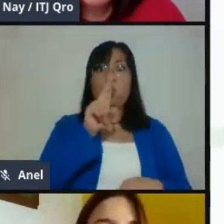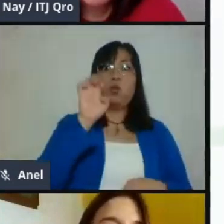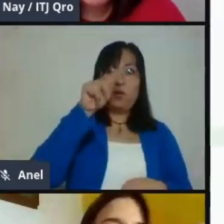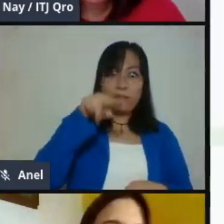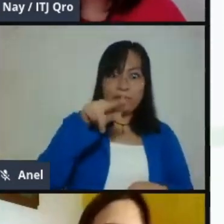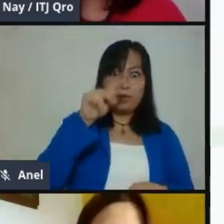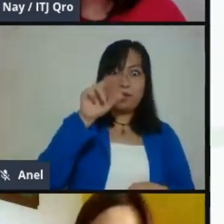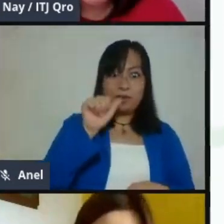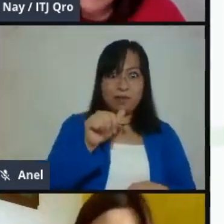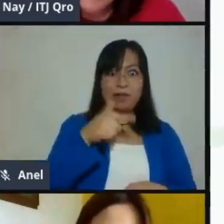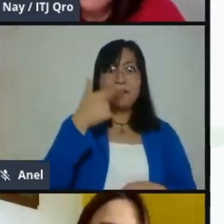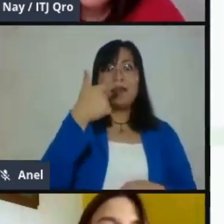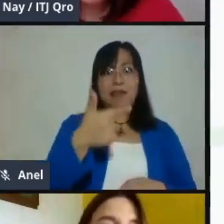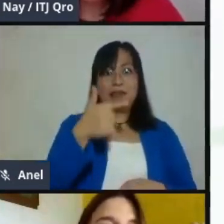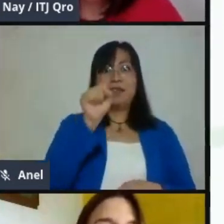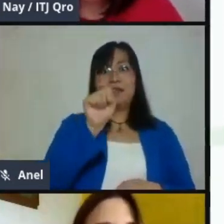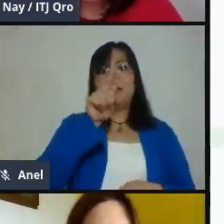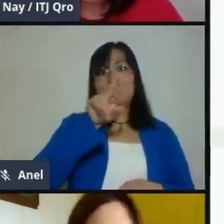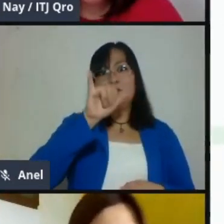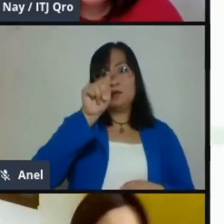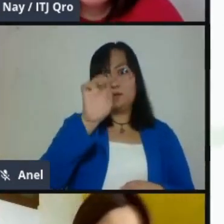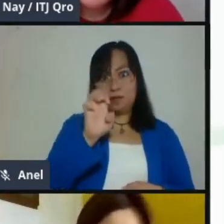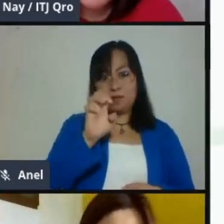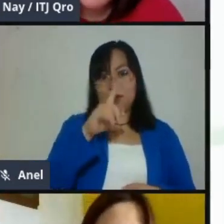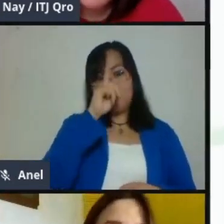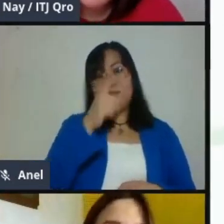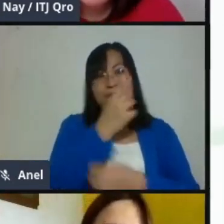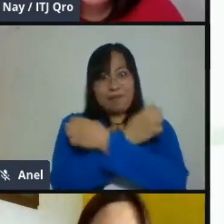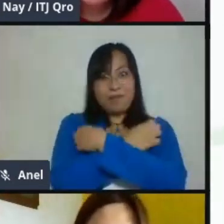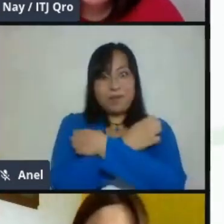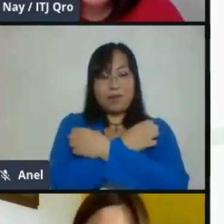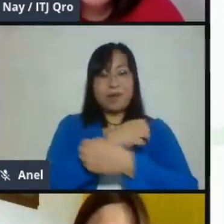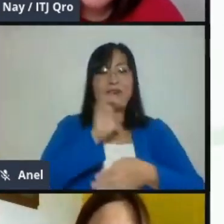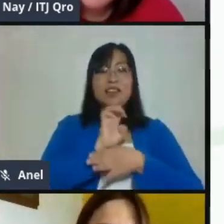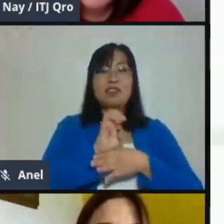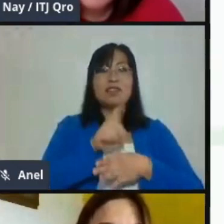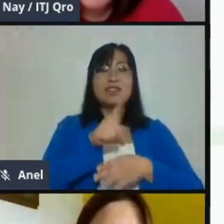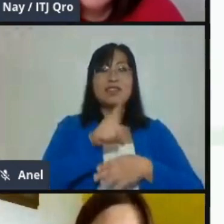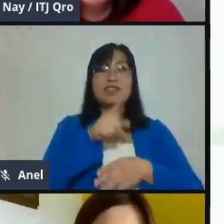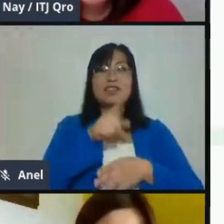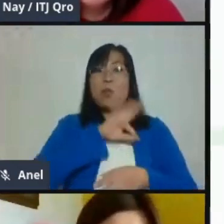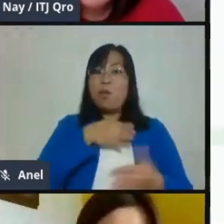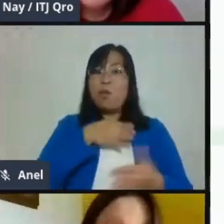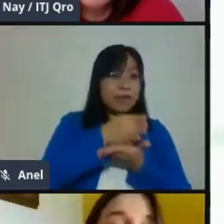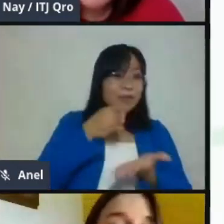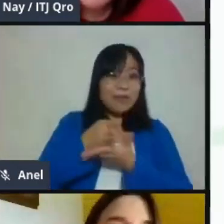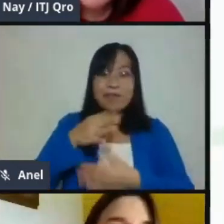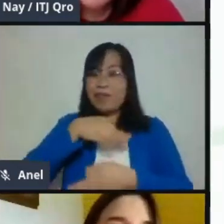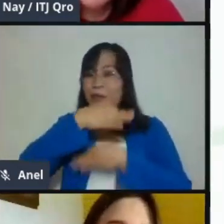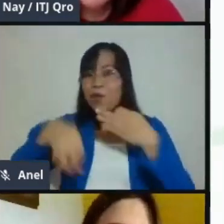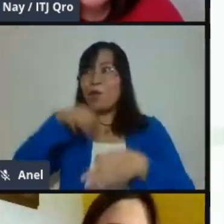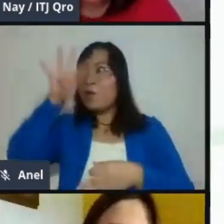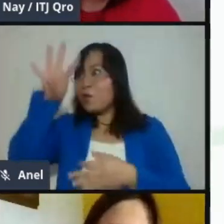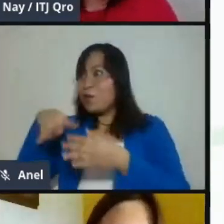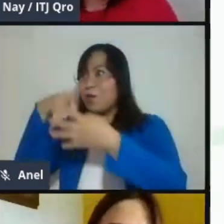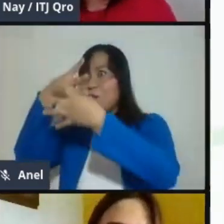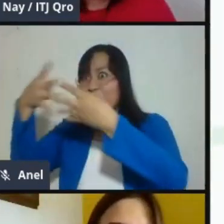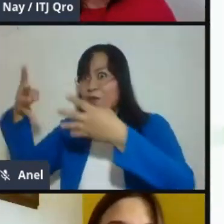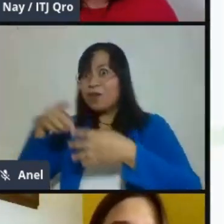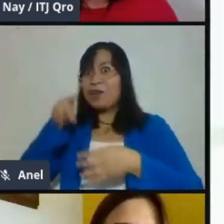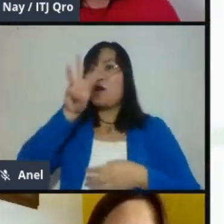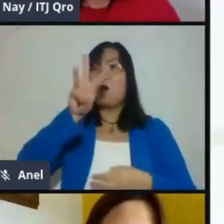Classroom, a Google Sitios, a Google Formularios, a Google Presentaciones. En ese waffle que mencionó Nay,